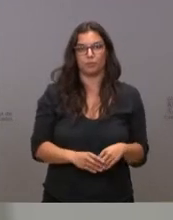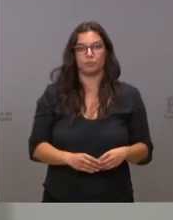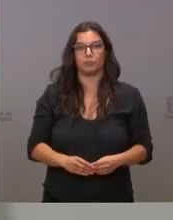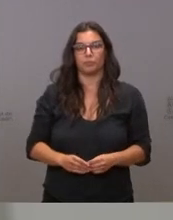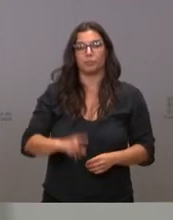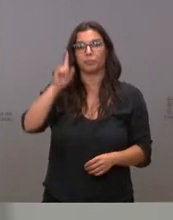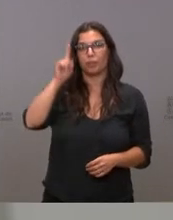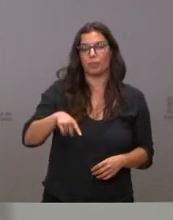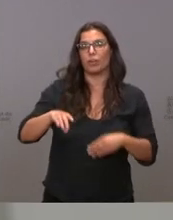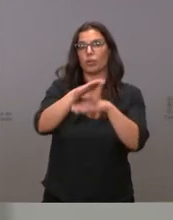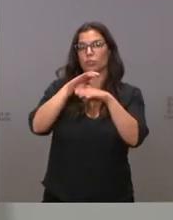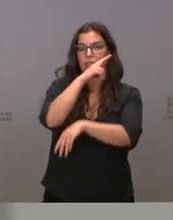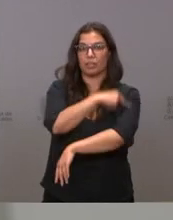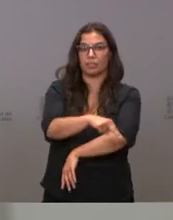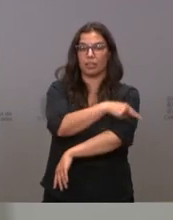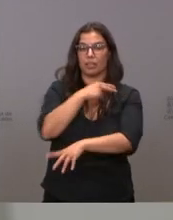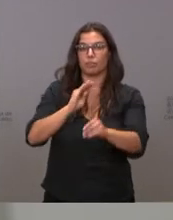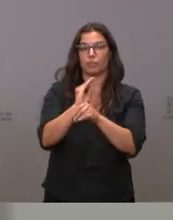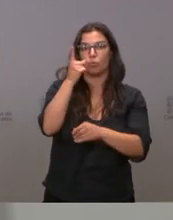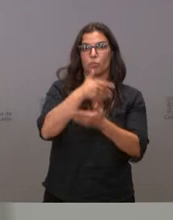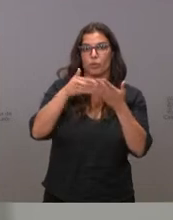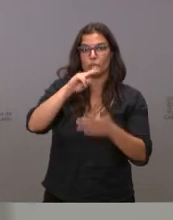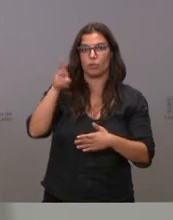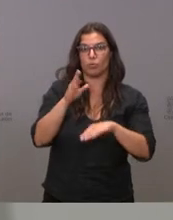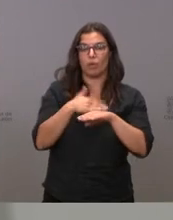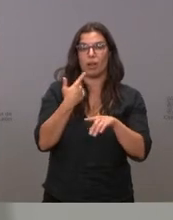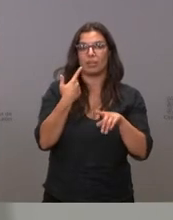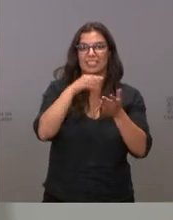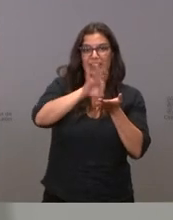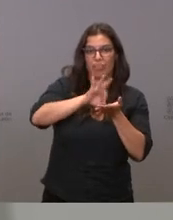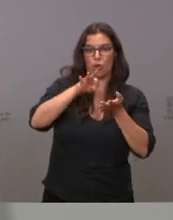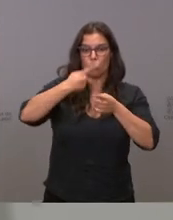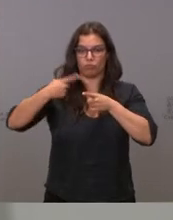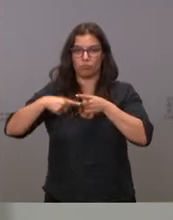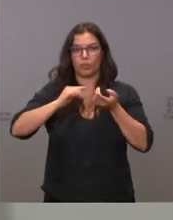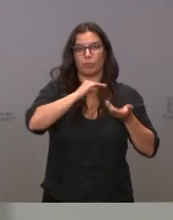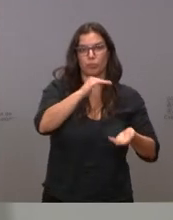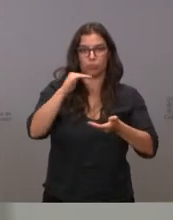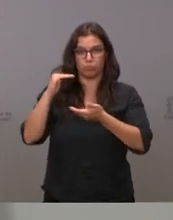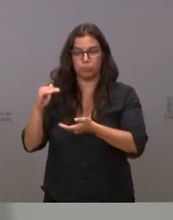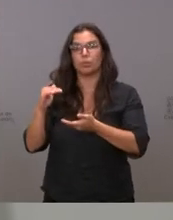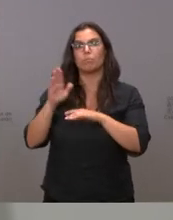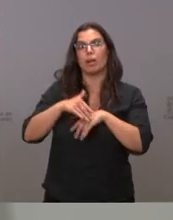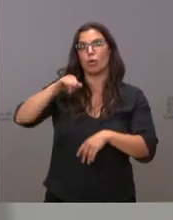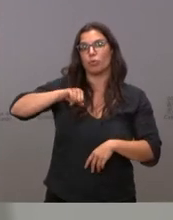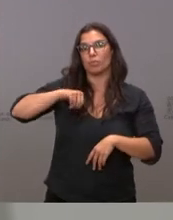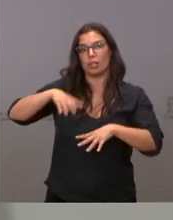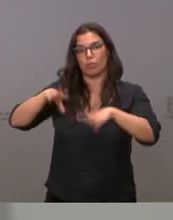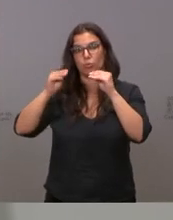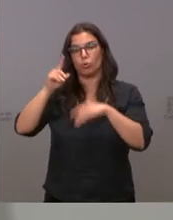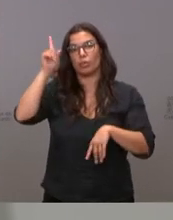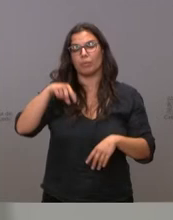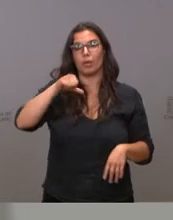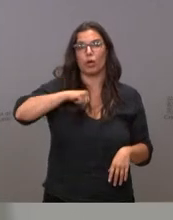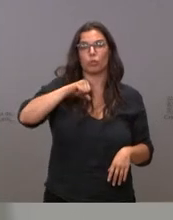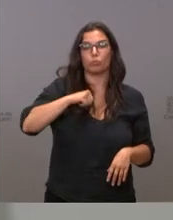También la Consejería de Sanidad destina un millón de euros en suministros y servicios para el Hospital Universitario de Burgos y el Hospital